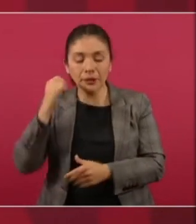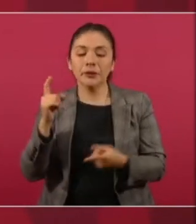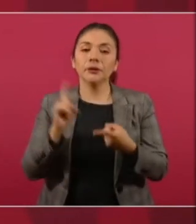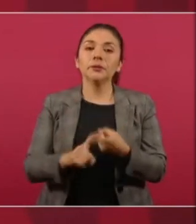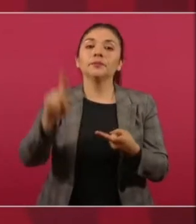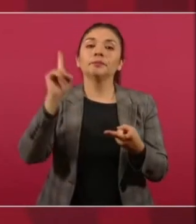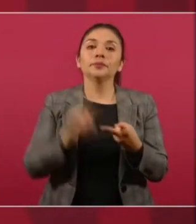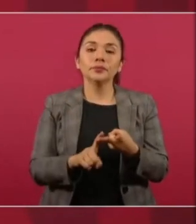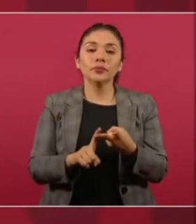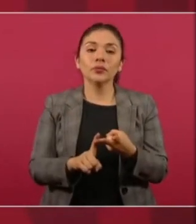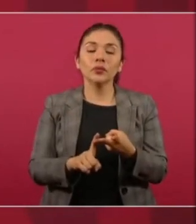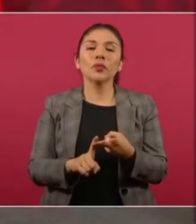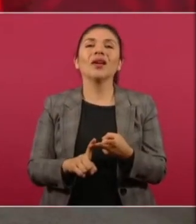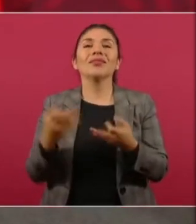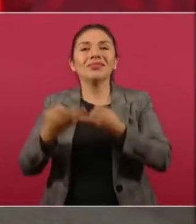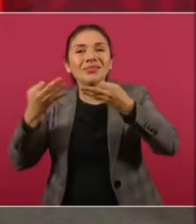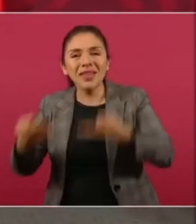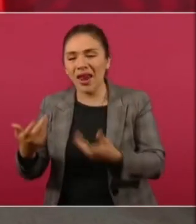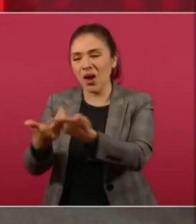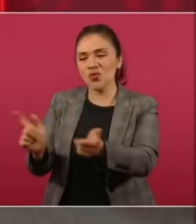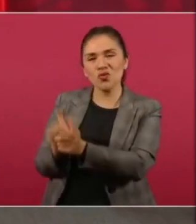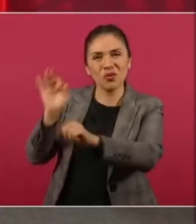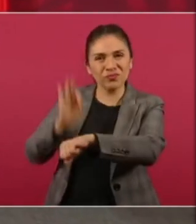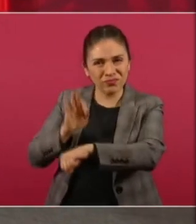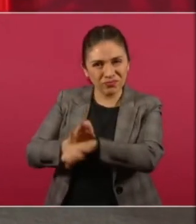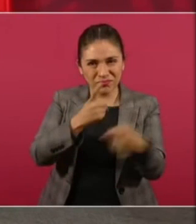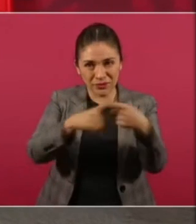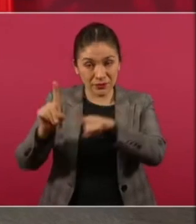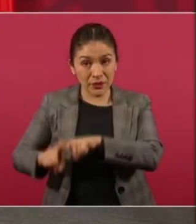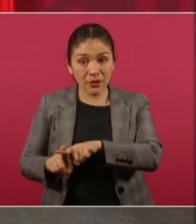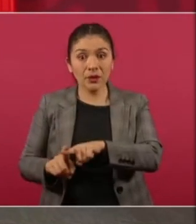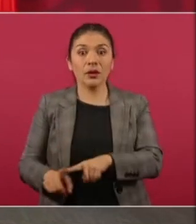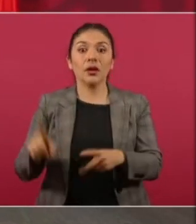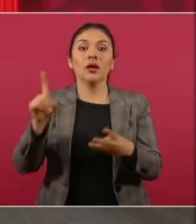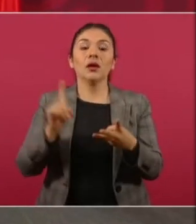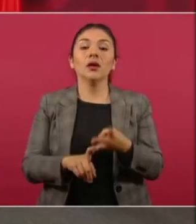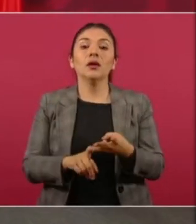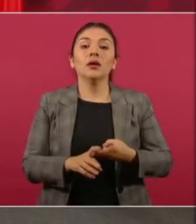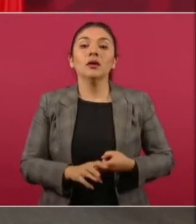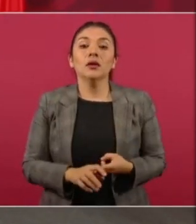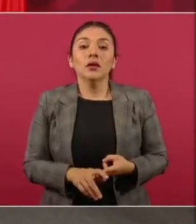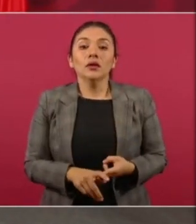los núcleos agrarios, o sea, somos